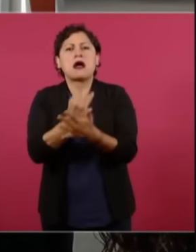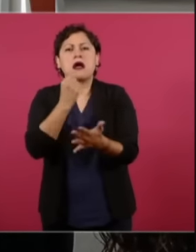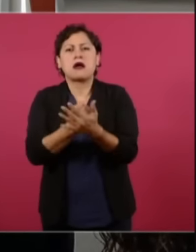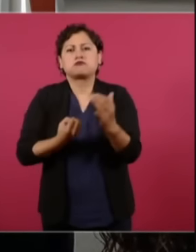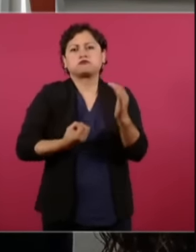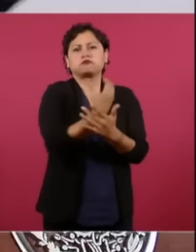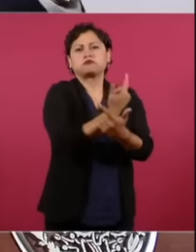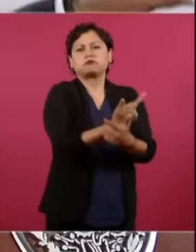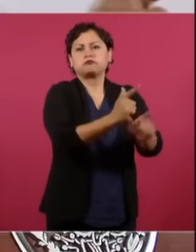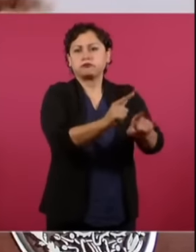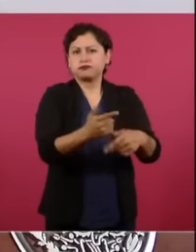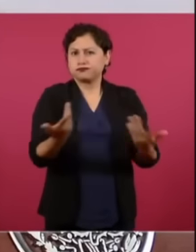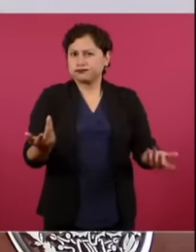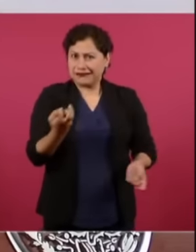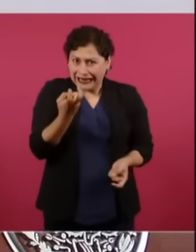Está probado.